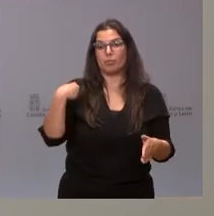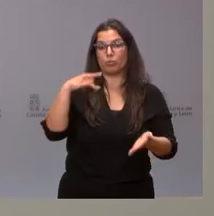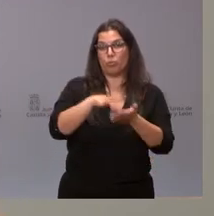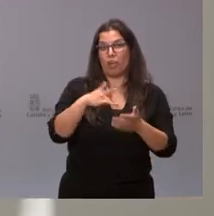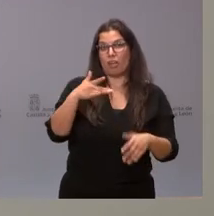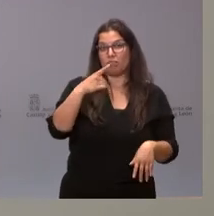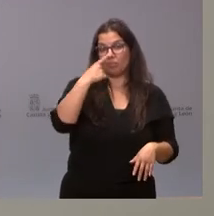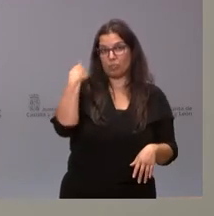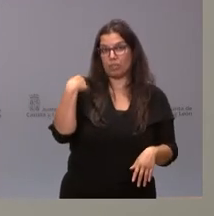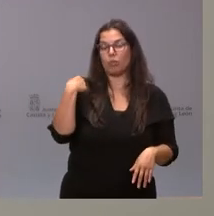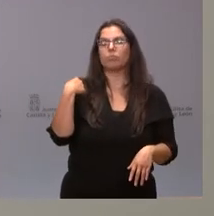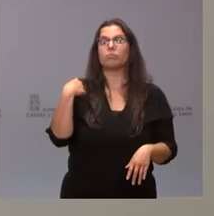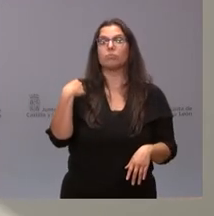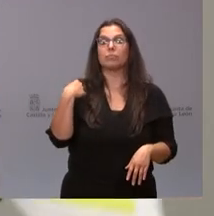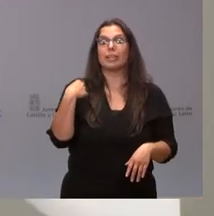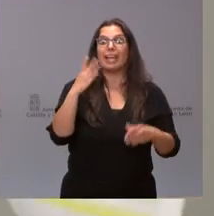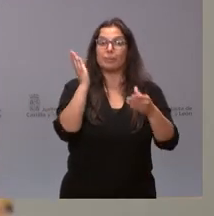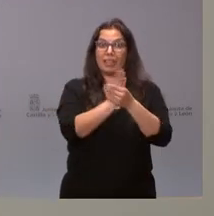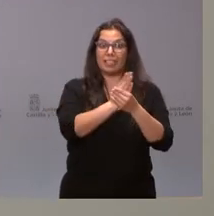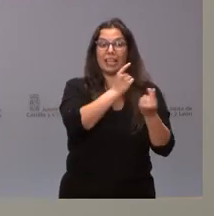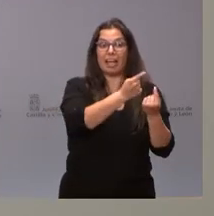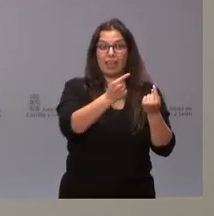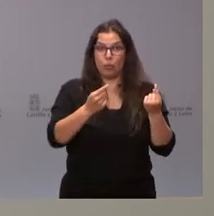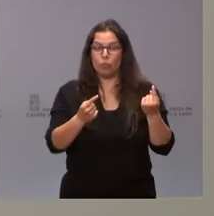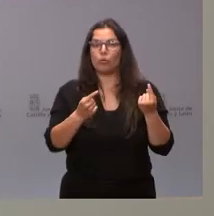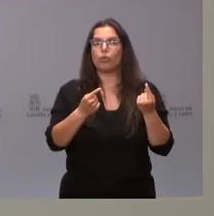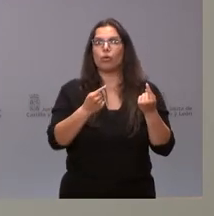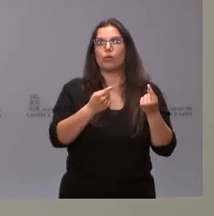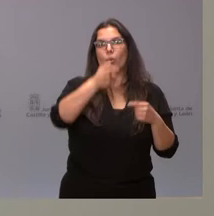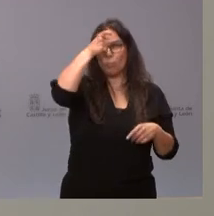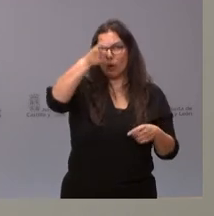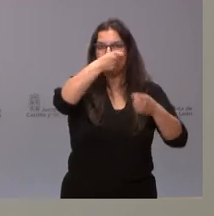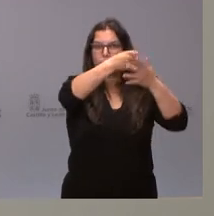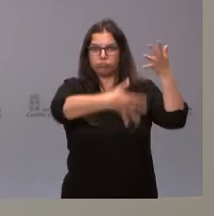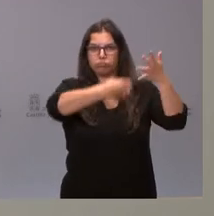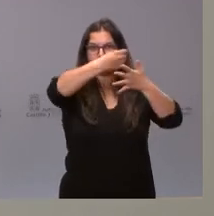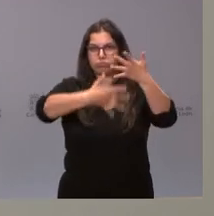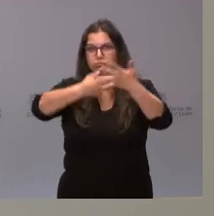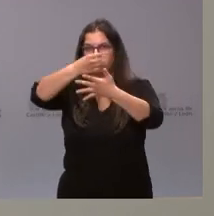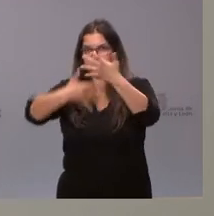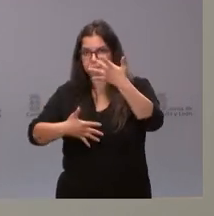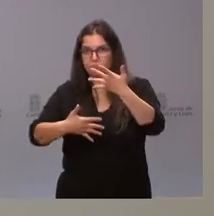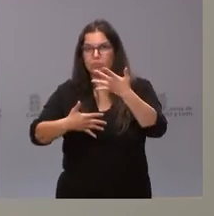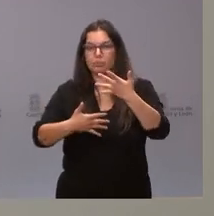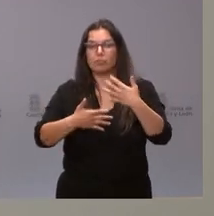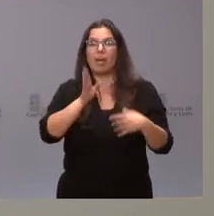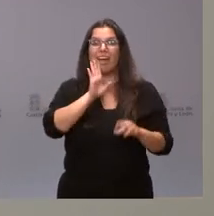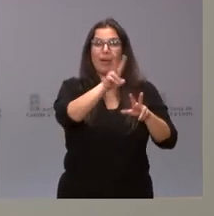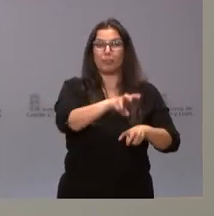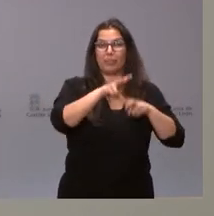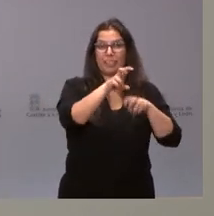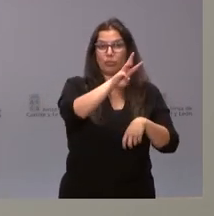lugar. Tienen ustedes en cada uno de esos expedientes la relación de municipios beneficiarios de los 31 del ámbito minero,